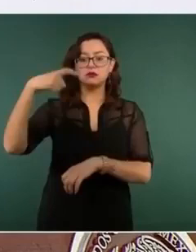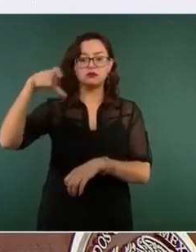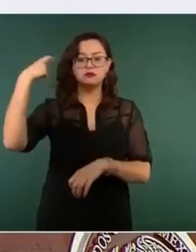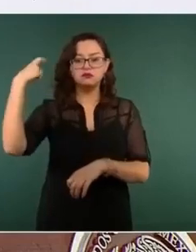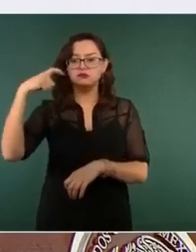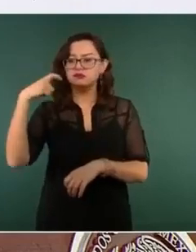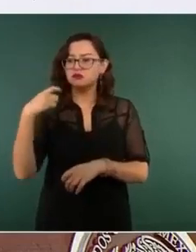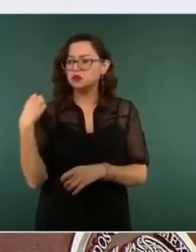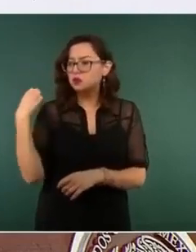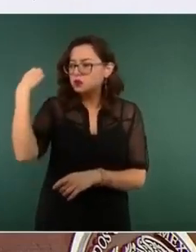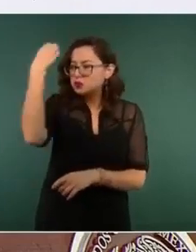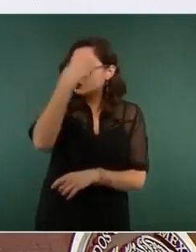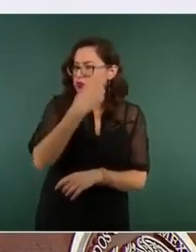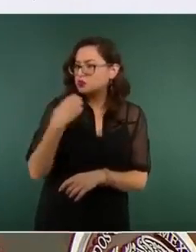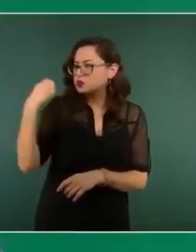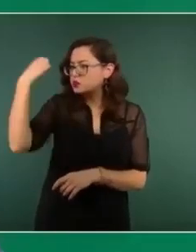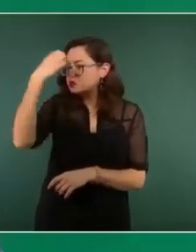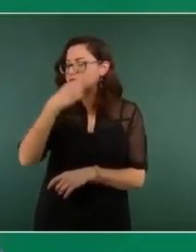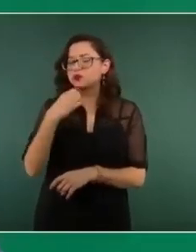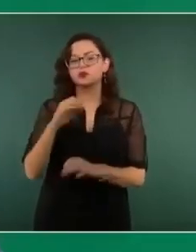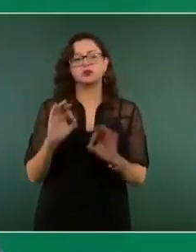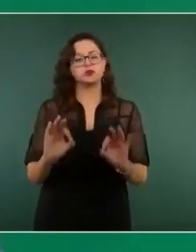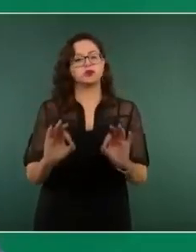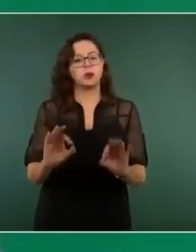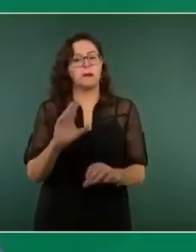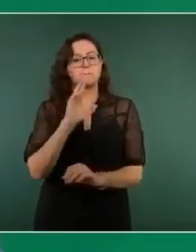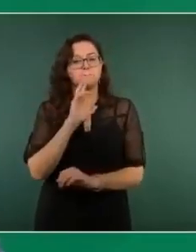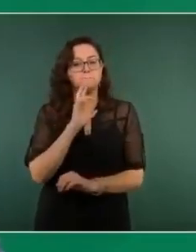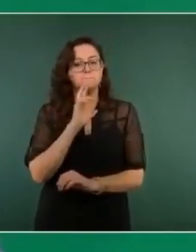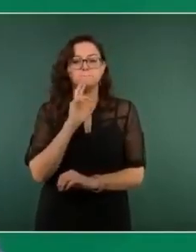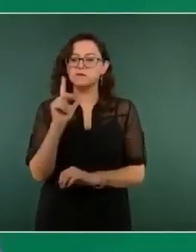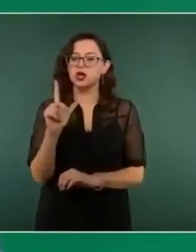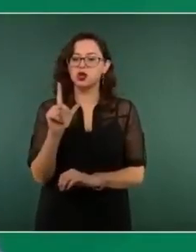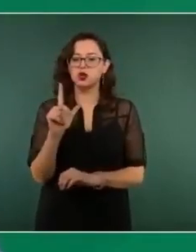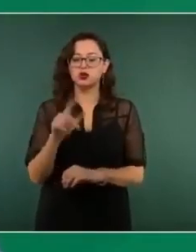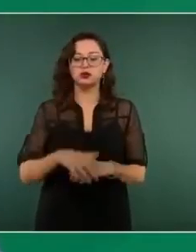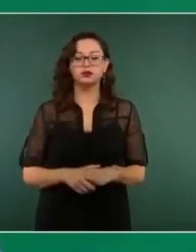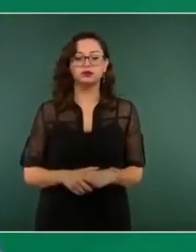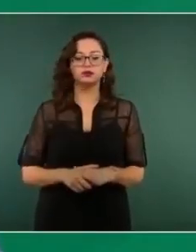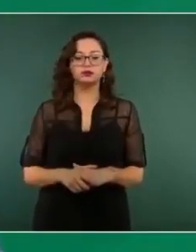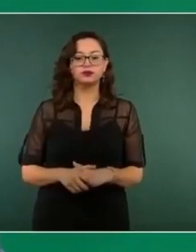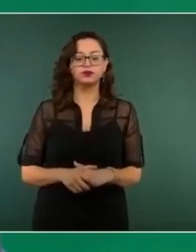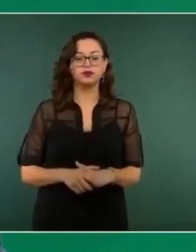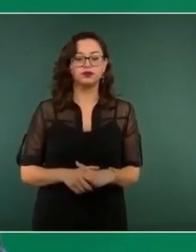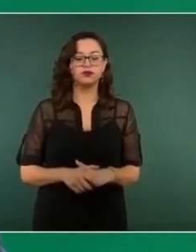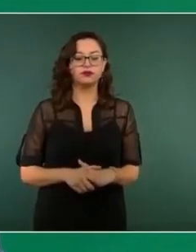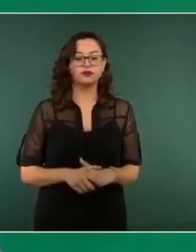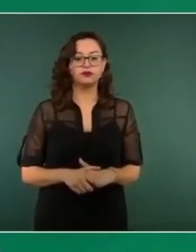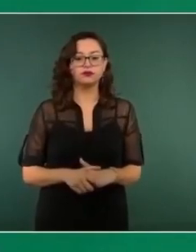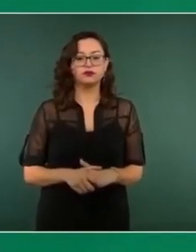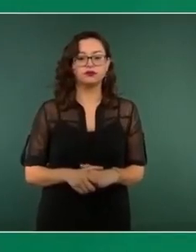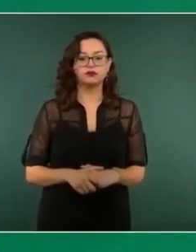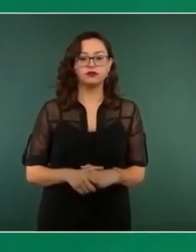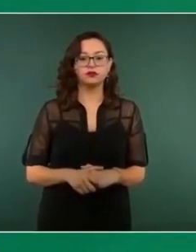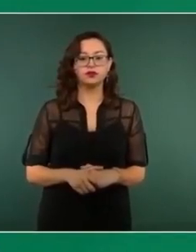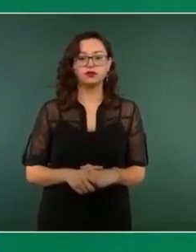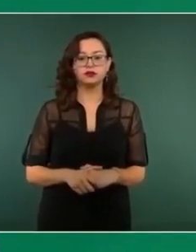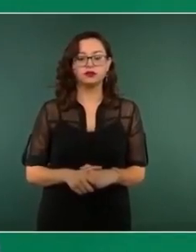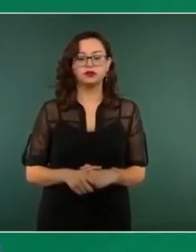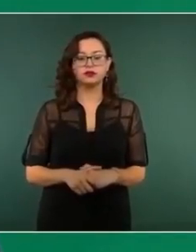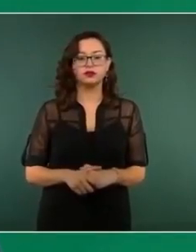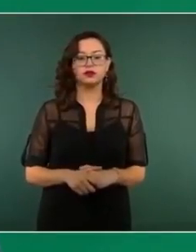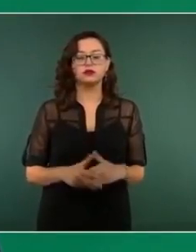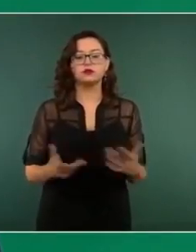todo el país, el 25 estado… dentro de los siete